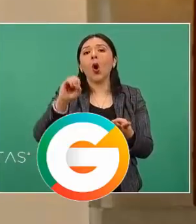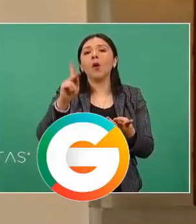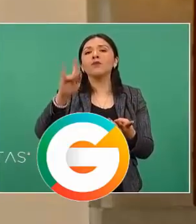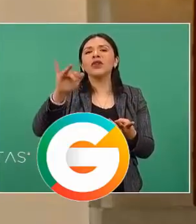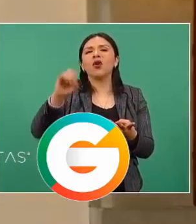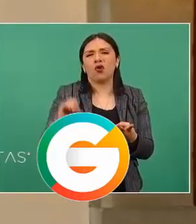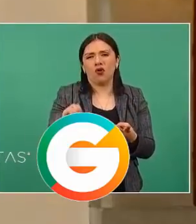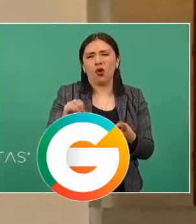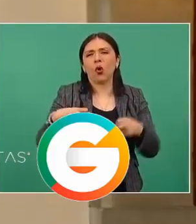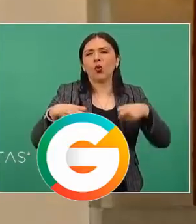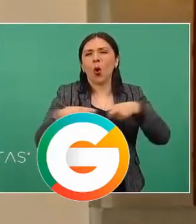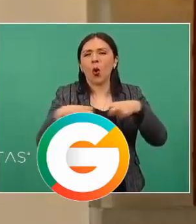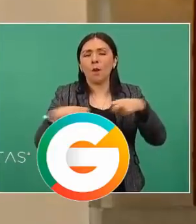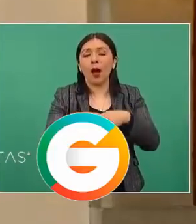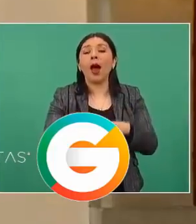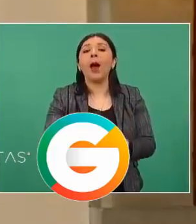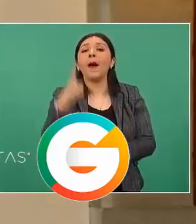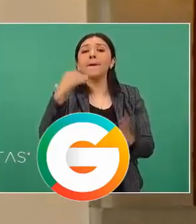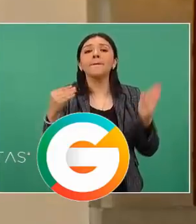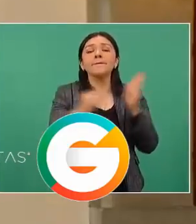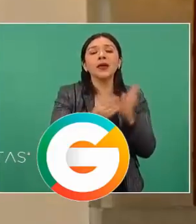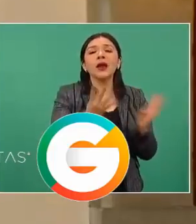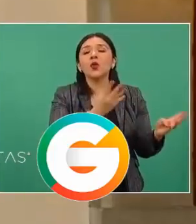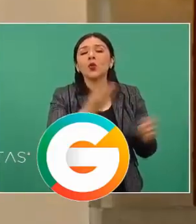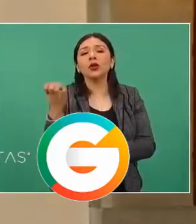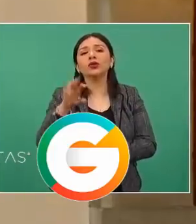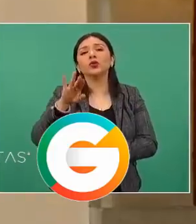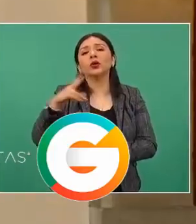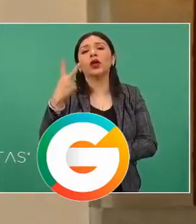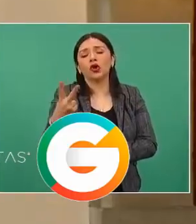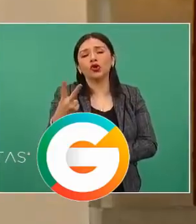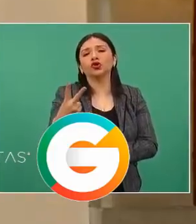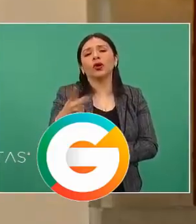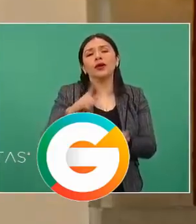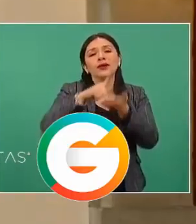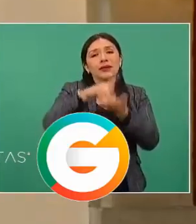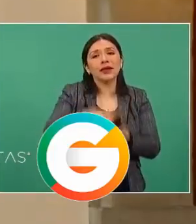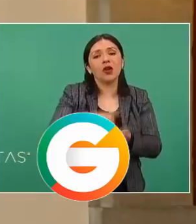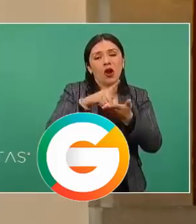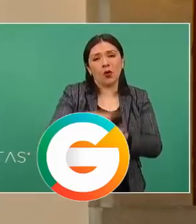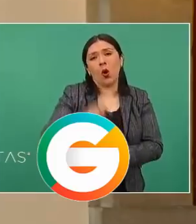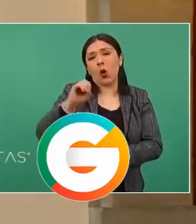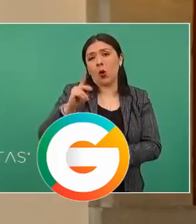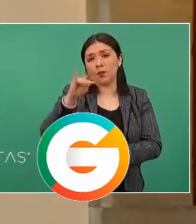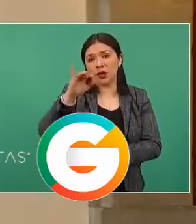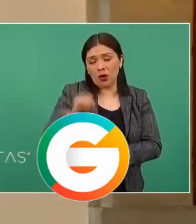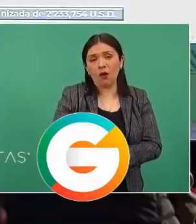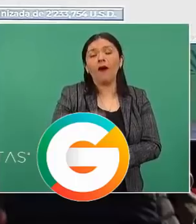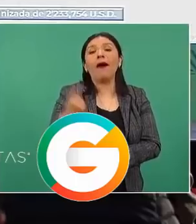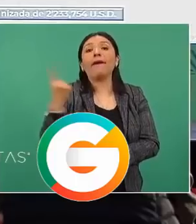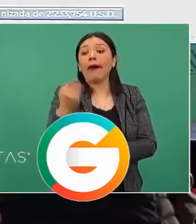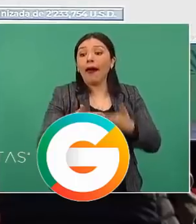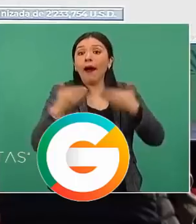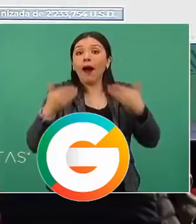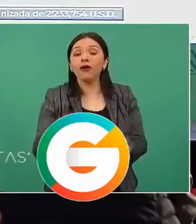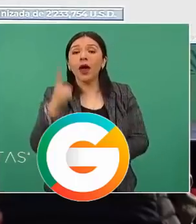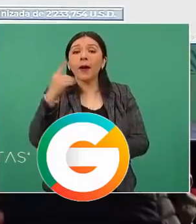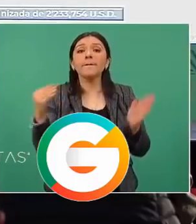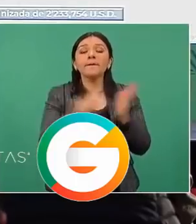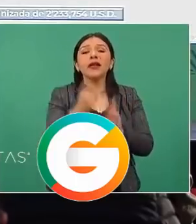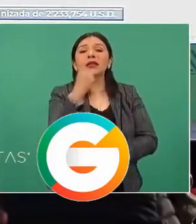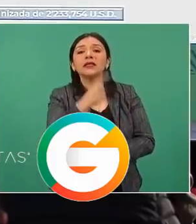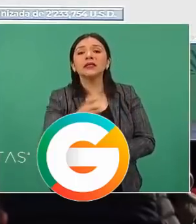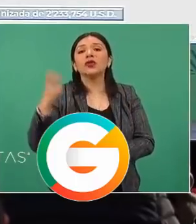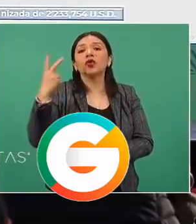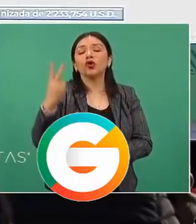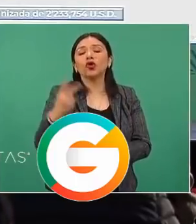mil 452 kilogramos de goma de opio y en comparación con lo que llevamos, mil 102